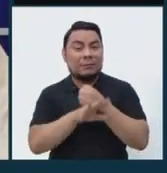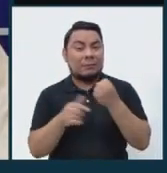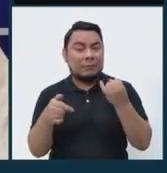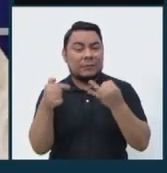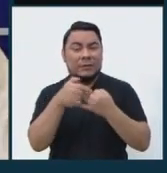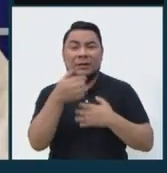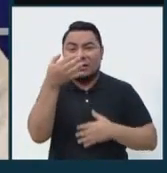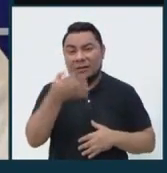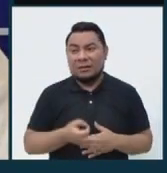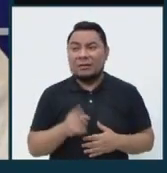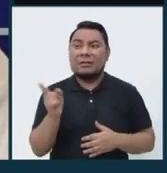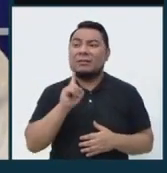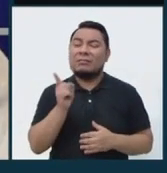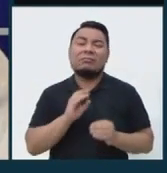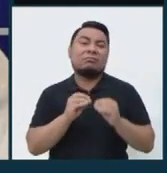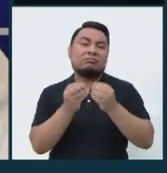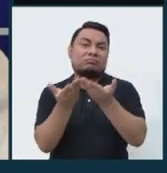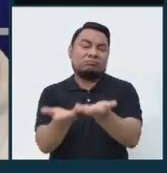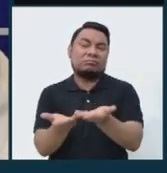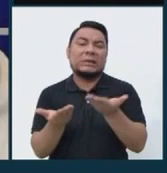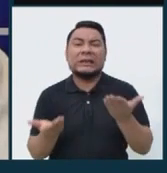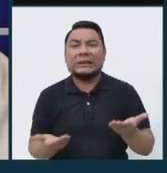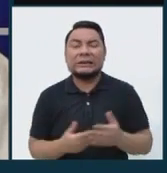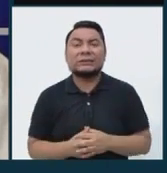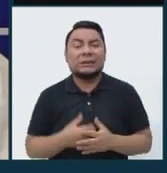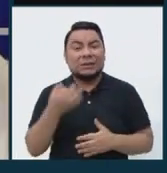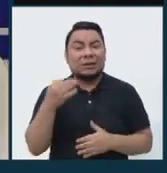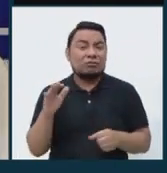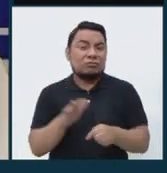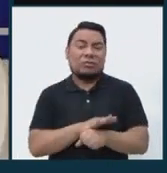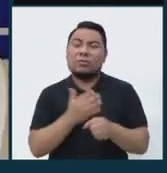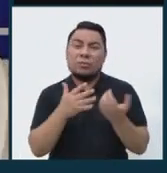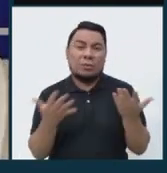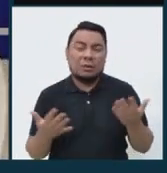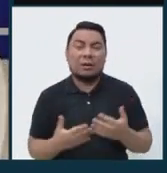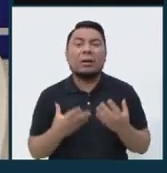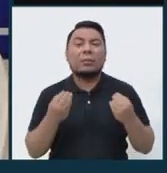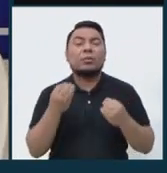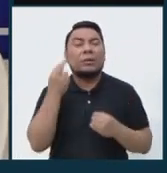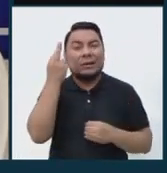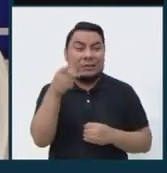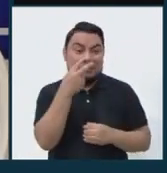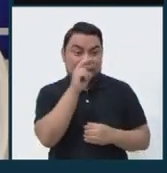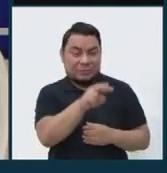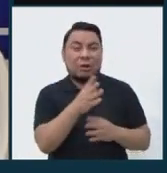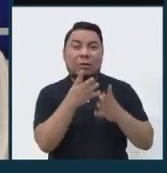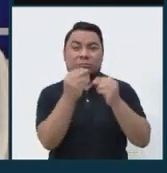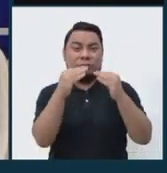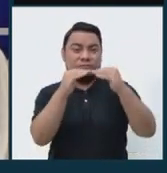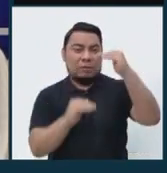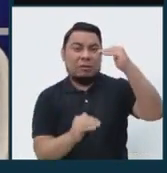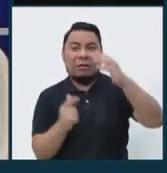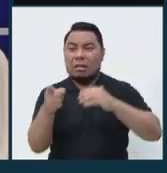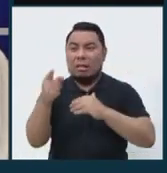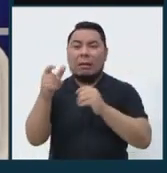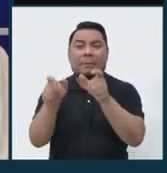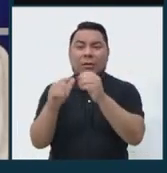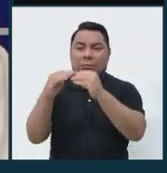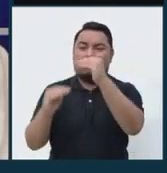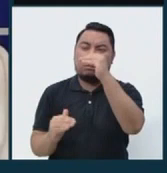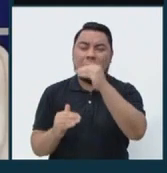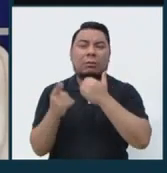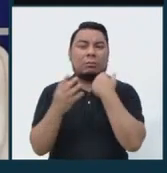realidad no han sido cubiertos en su realidad, por eso tenemos mucha brecha. Tenemos brecha de infraestructura enorme